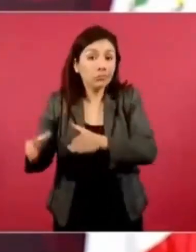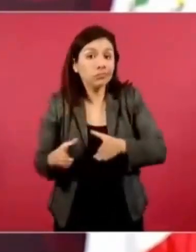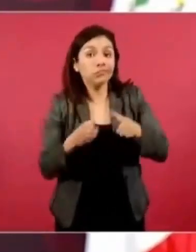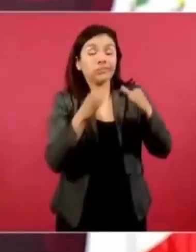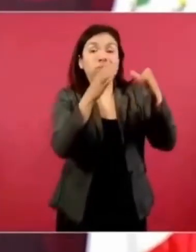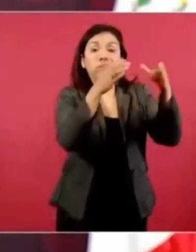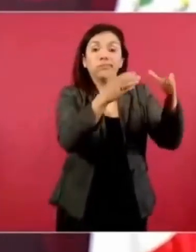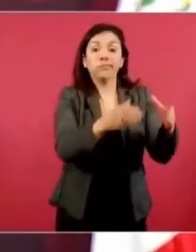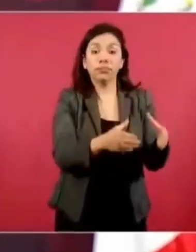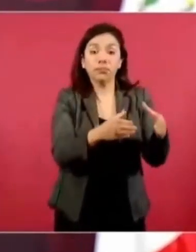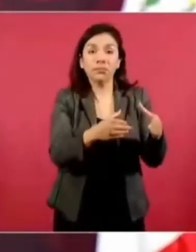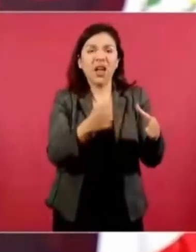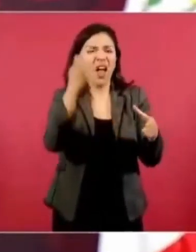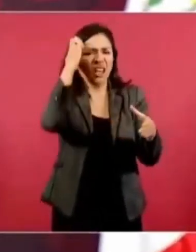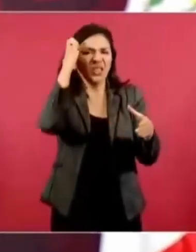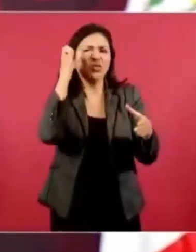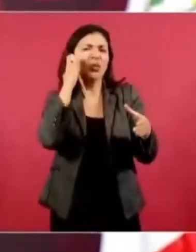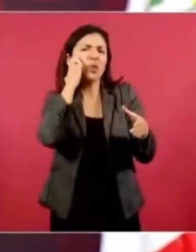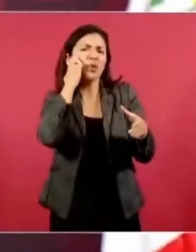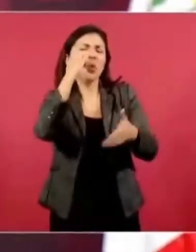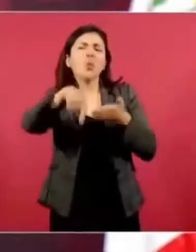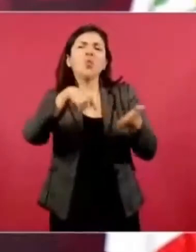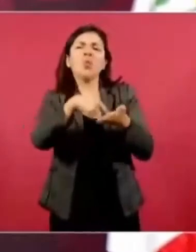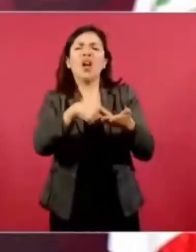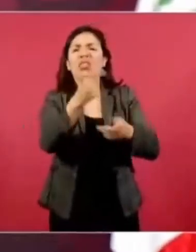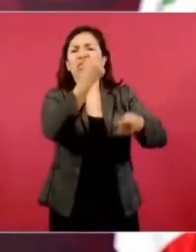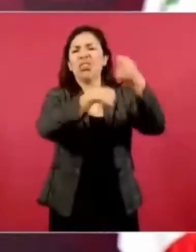estacionamiento de un centro comercial